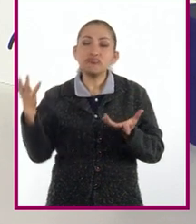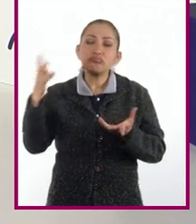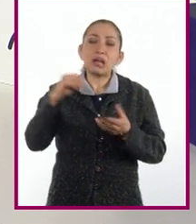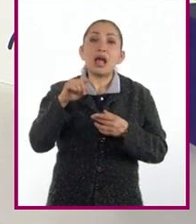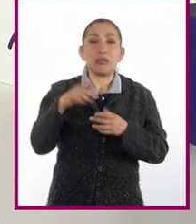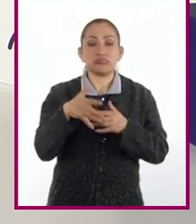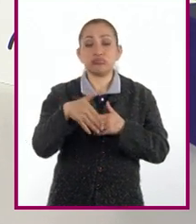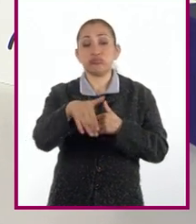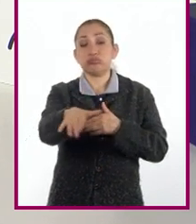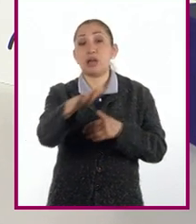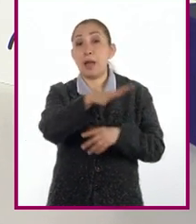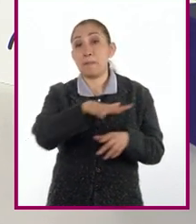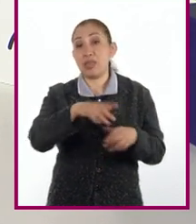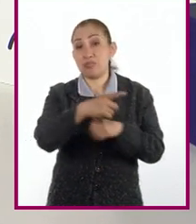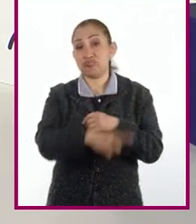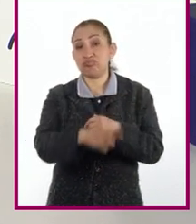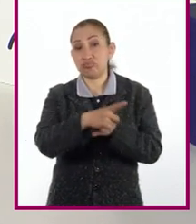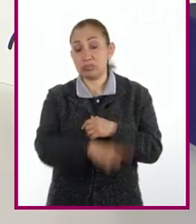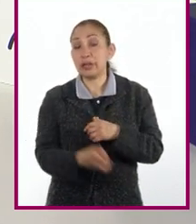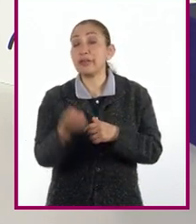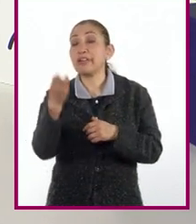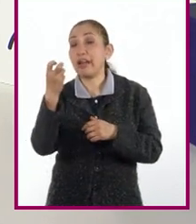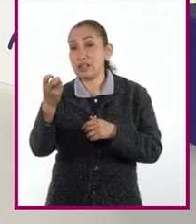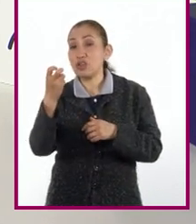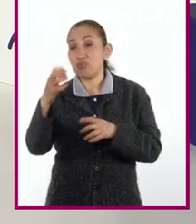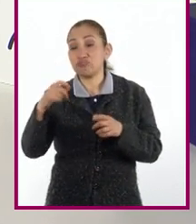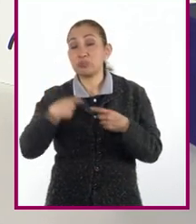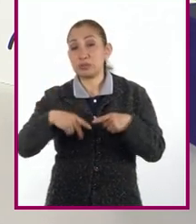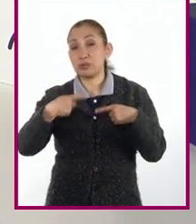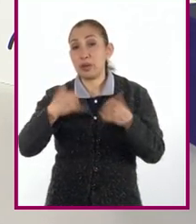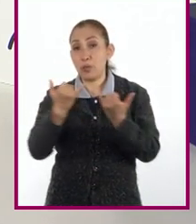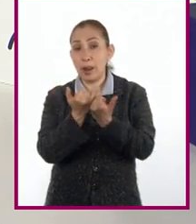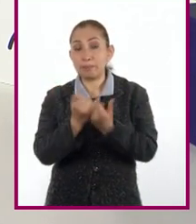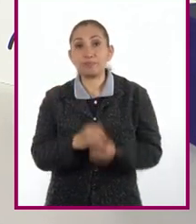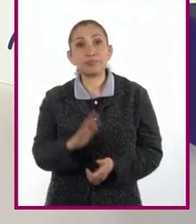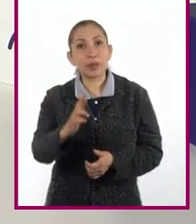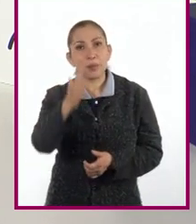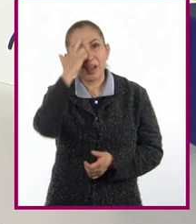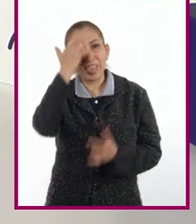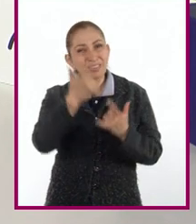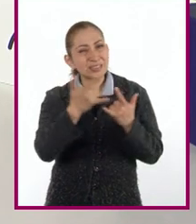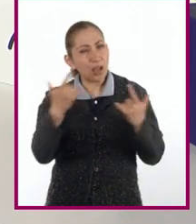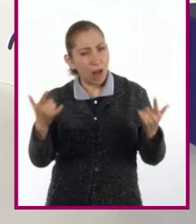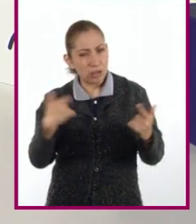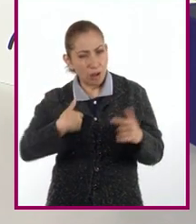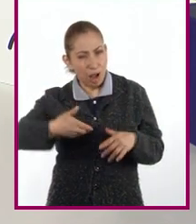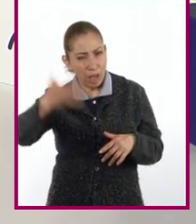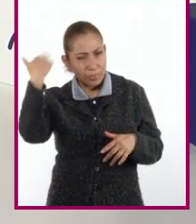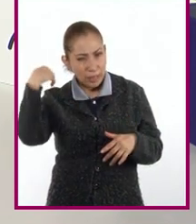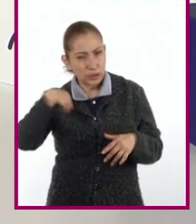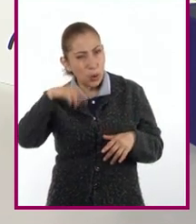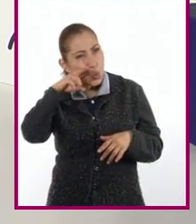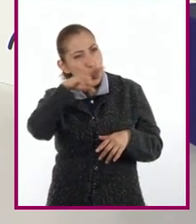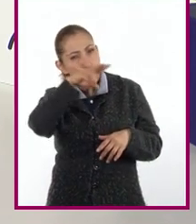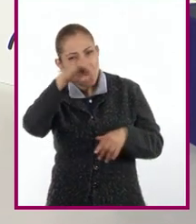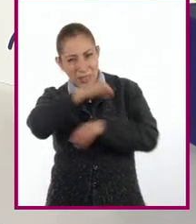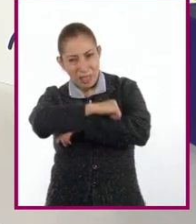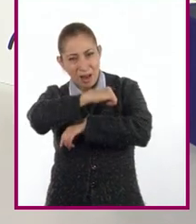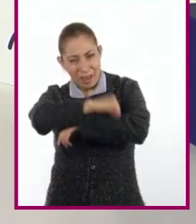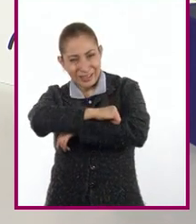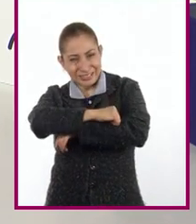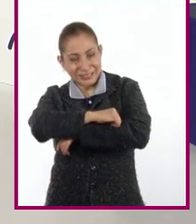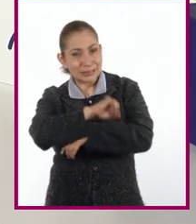consecuencias al medio ambiente y con ello a la sociedad. ¿Recuerdan la historia que les contaba? Claro que sí.